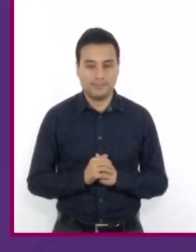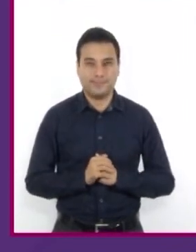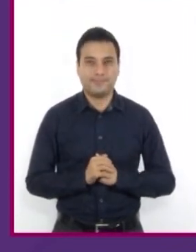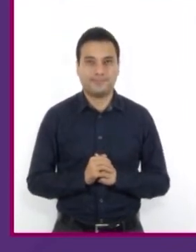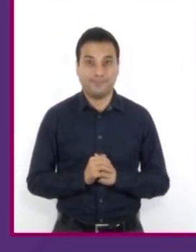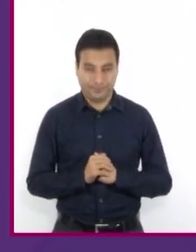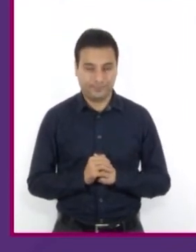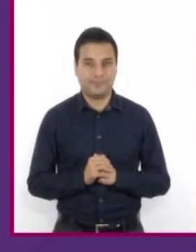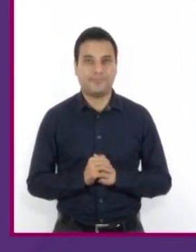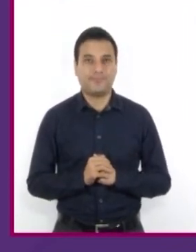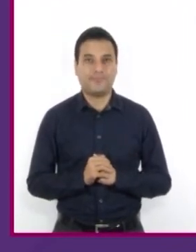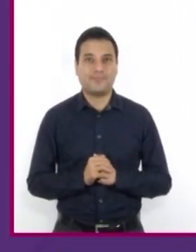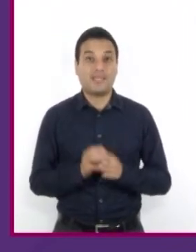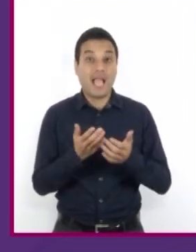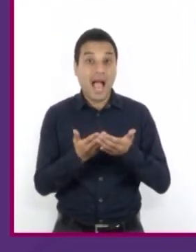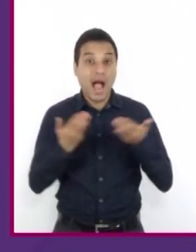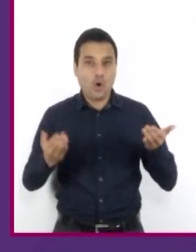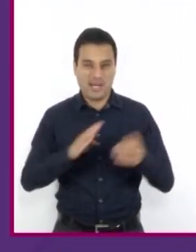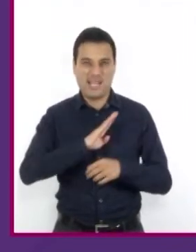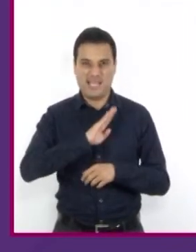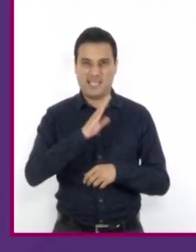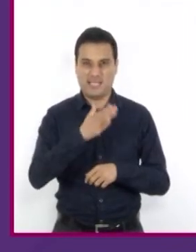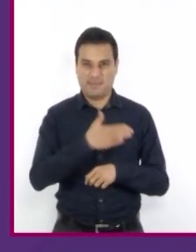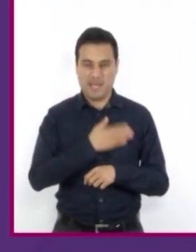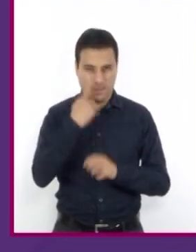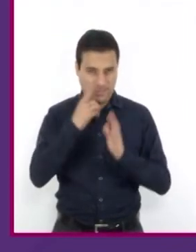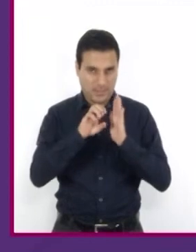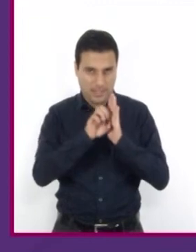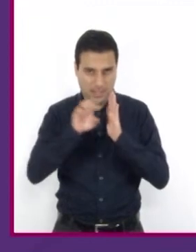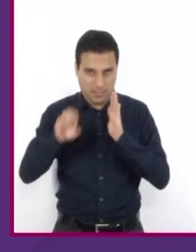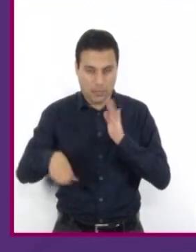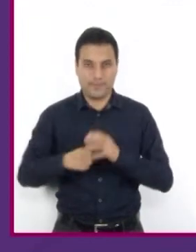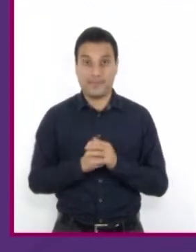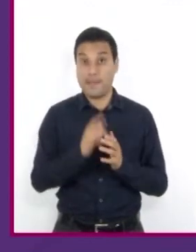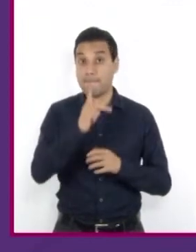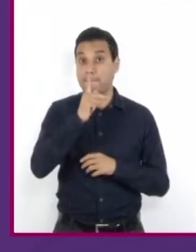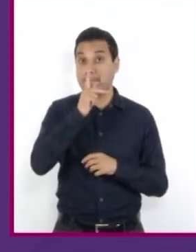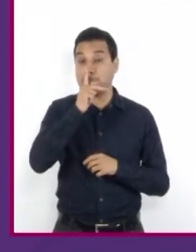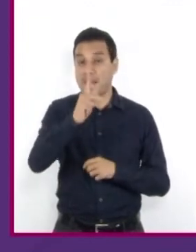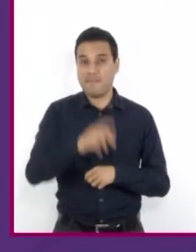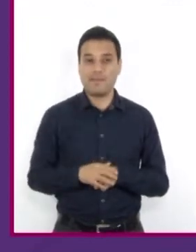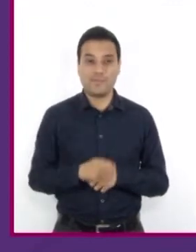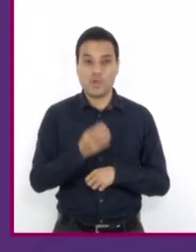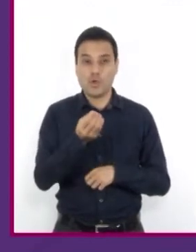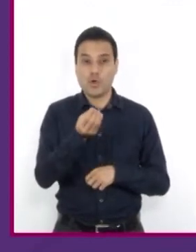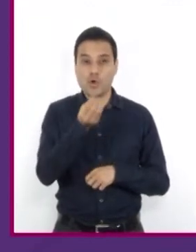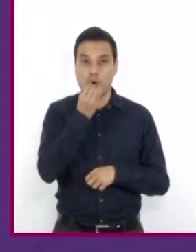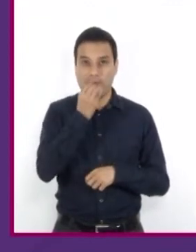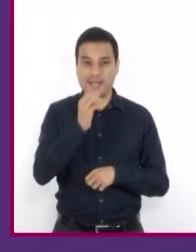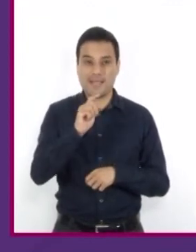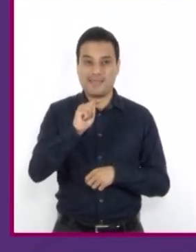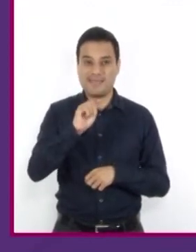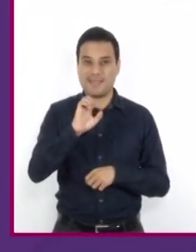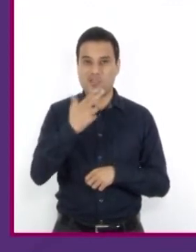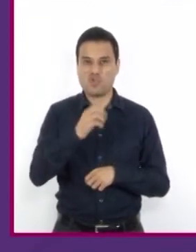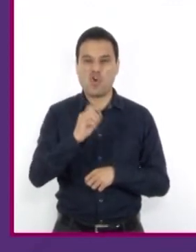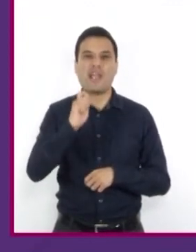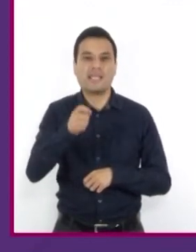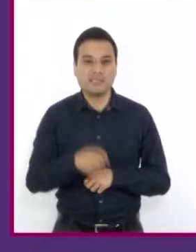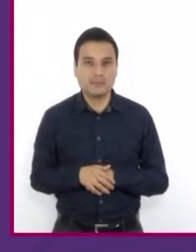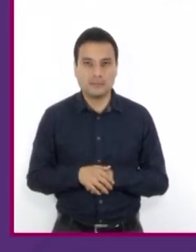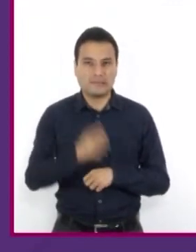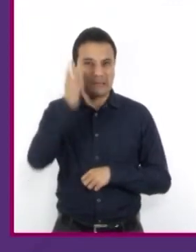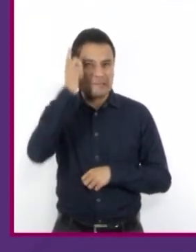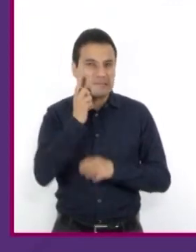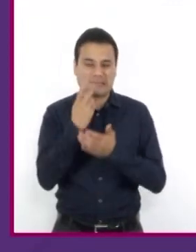Ahora, es el turno de España. Veamos los ejemplos. La expresión, ¡comer techo! En México sería, ¡no pude